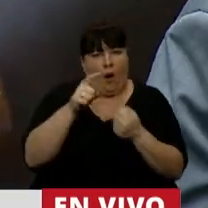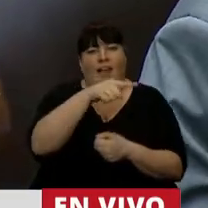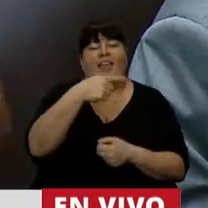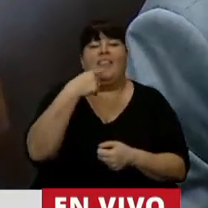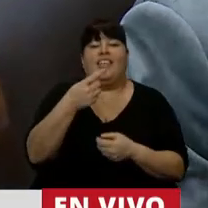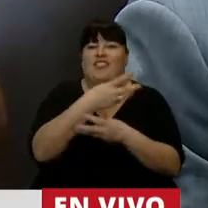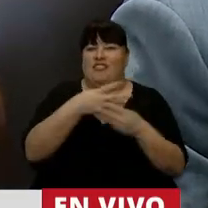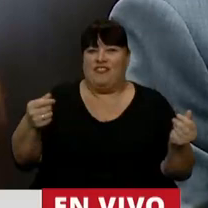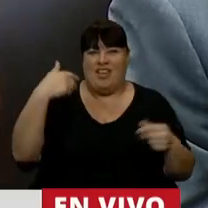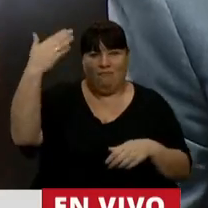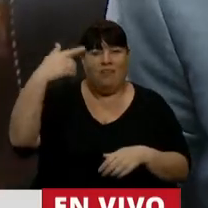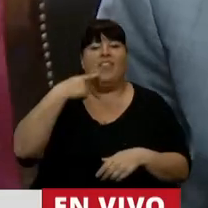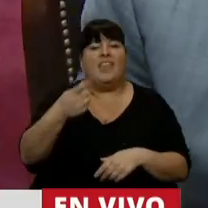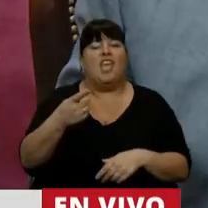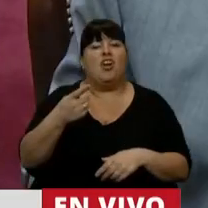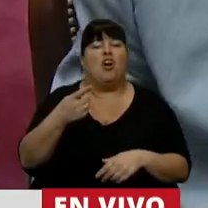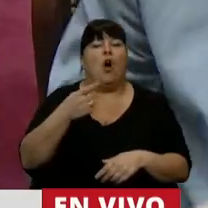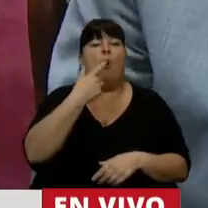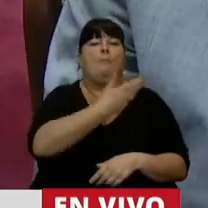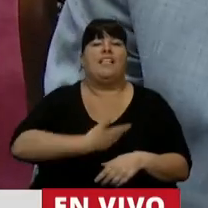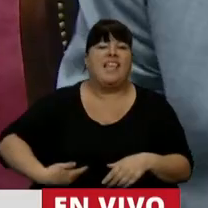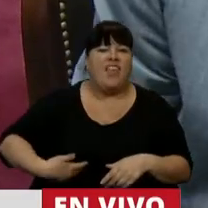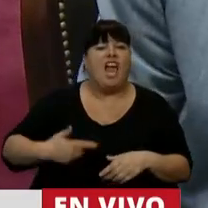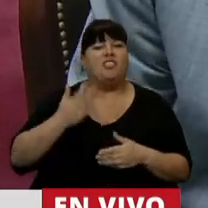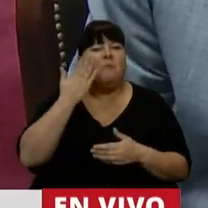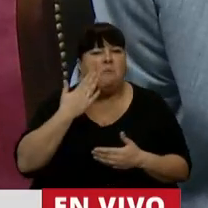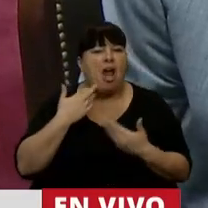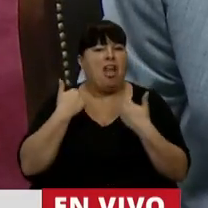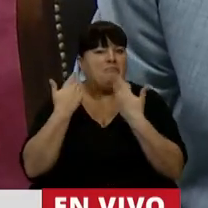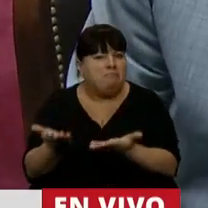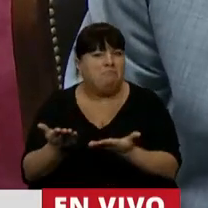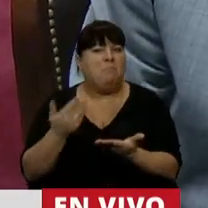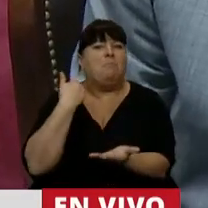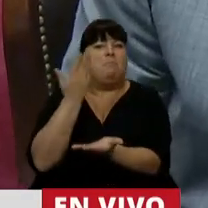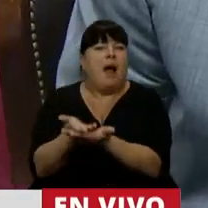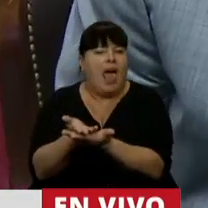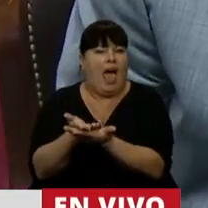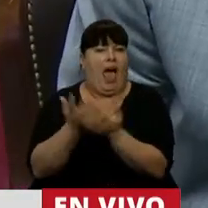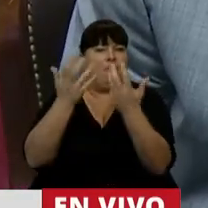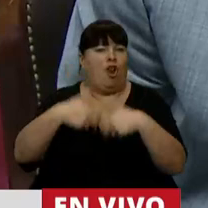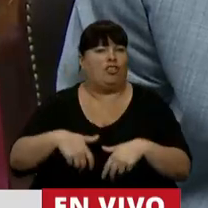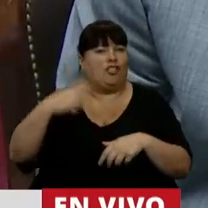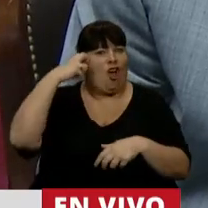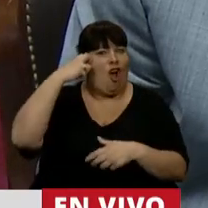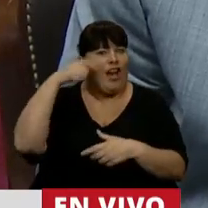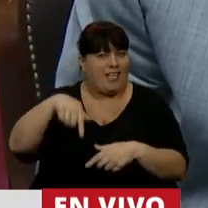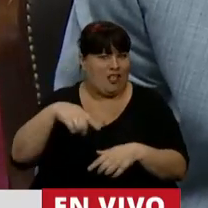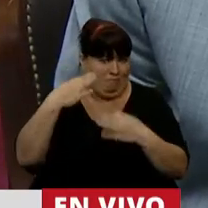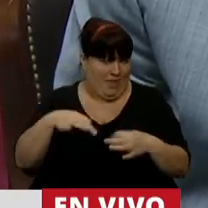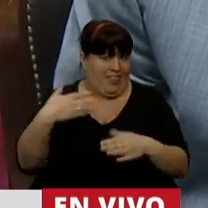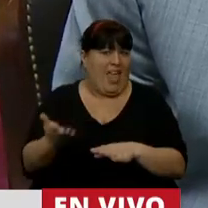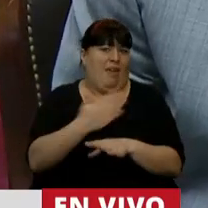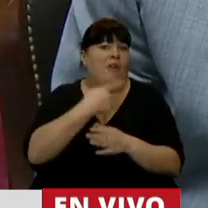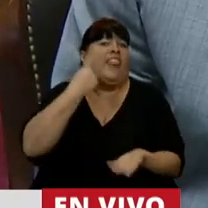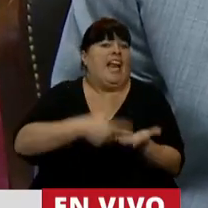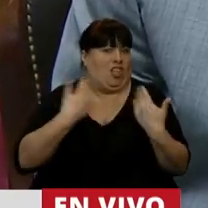cuando ella cerrando el plenario dijo que el Presidente había sido generoso al enviar este proyecto al Congreso cuando podría haberlo